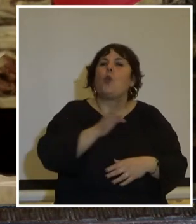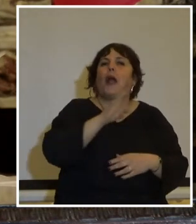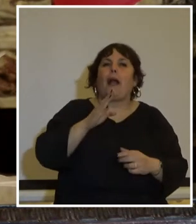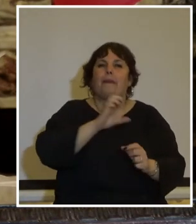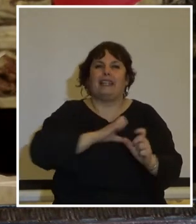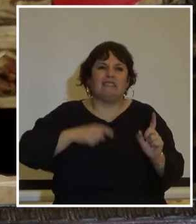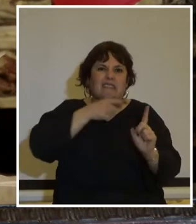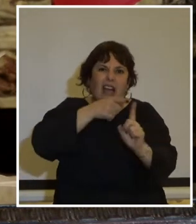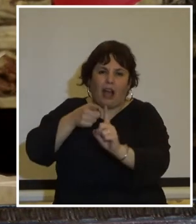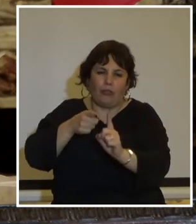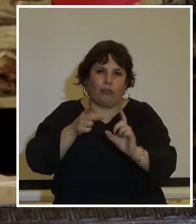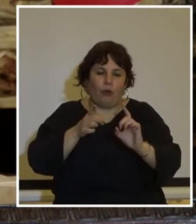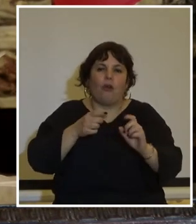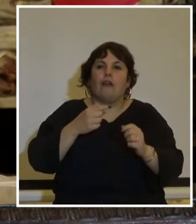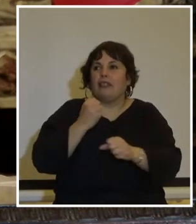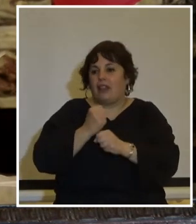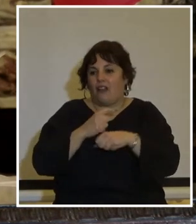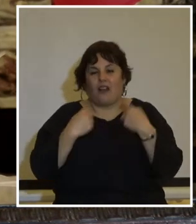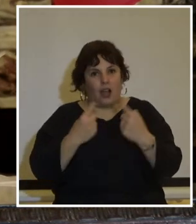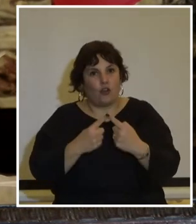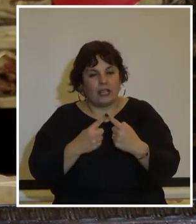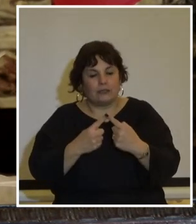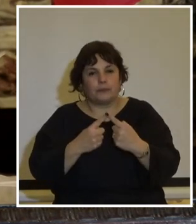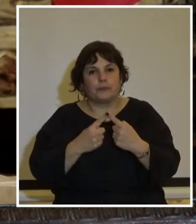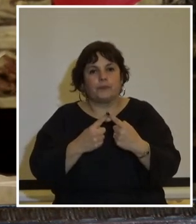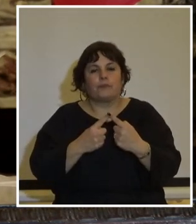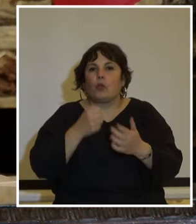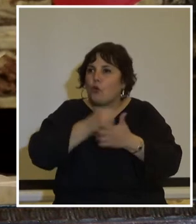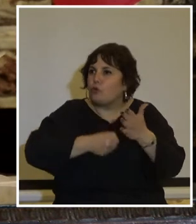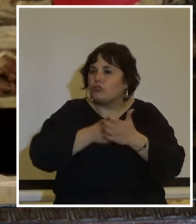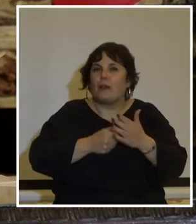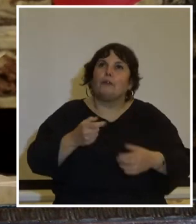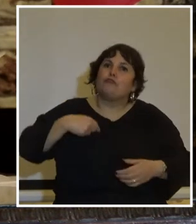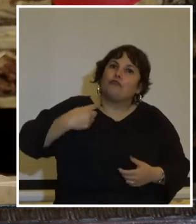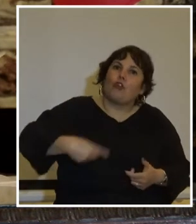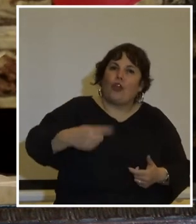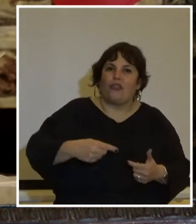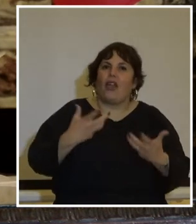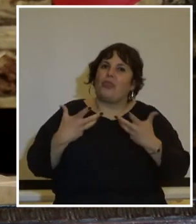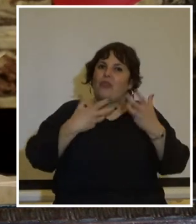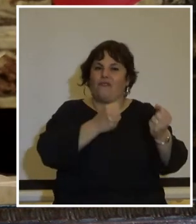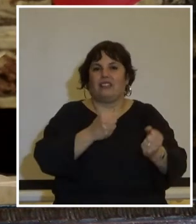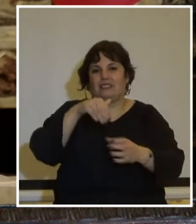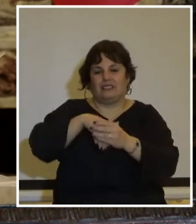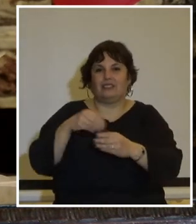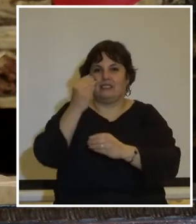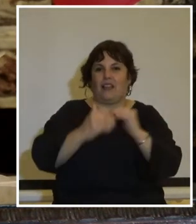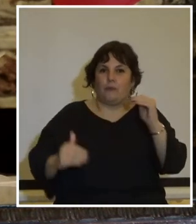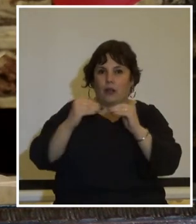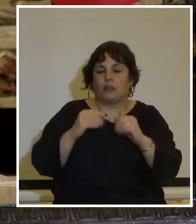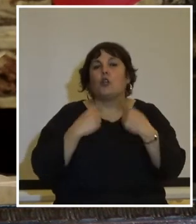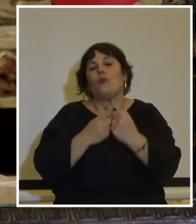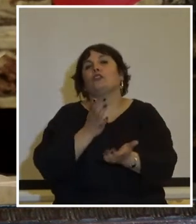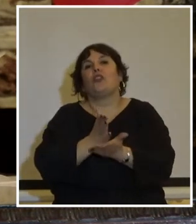terrorismo de Estado las trabajadoras y los trabajadores luchamos todos los días en defensa de la democracia por nuestros